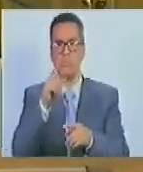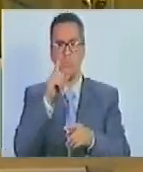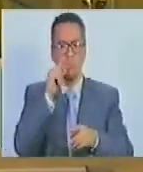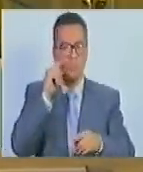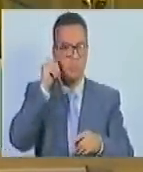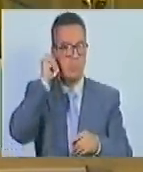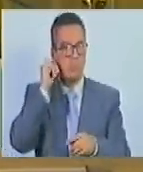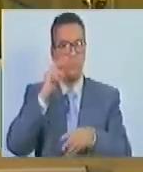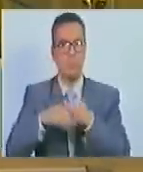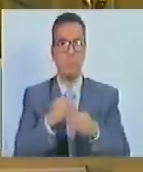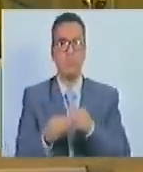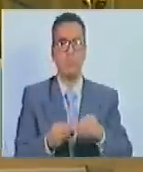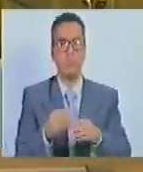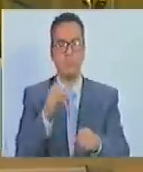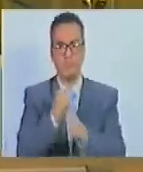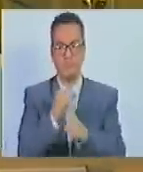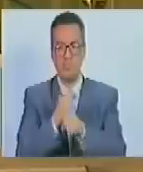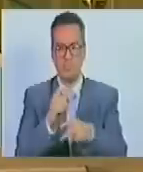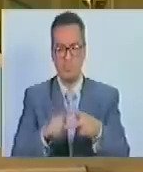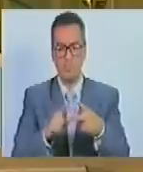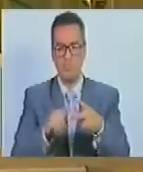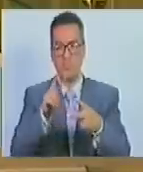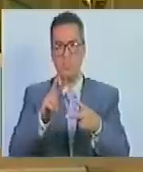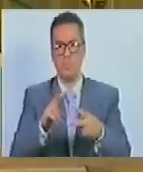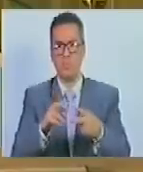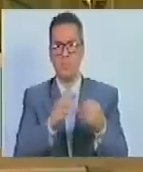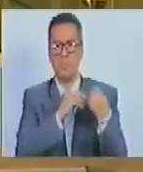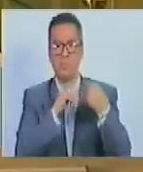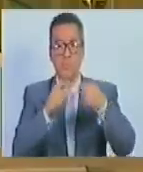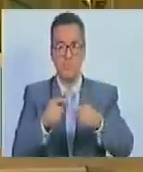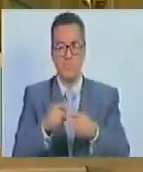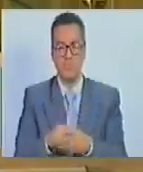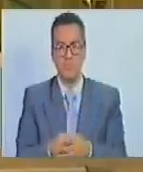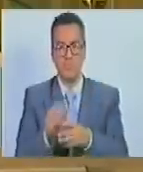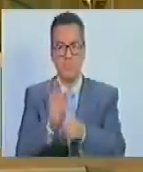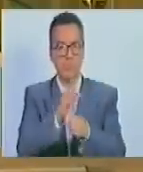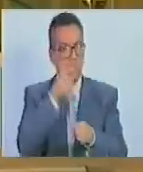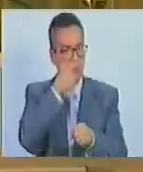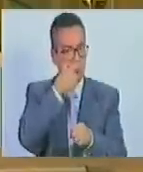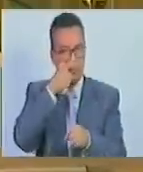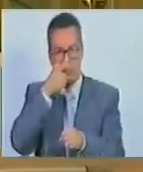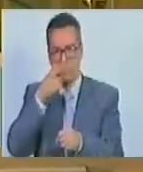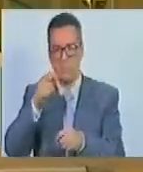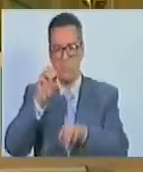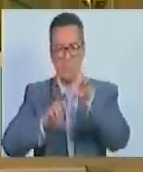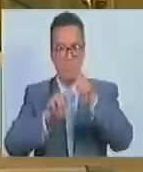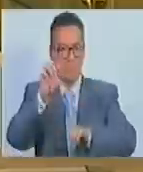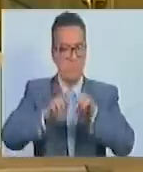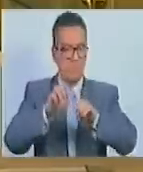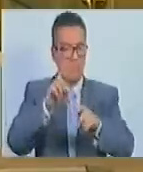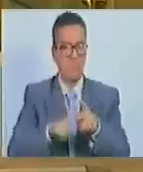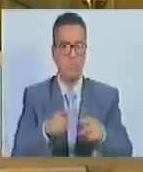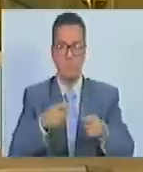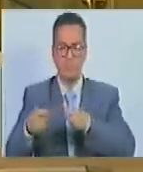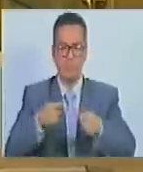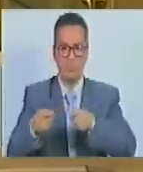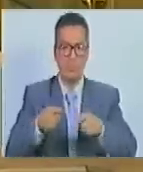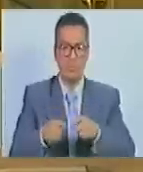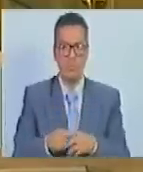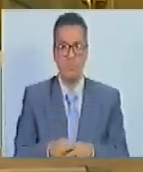correspondan a sus funciones. Dos. Ejercer la prevención, vigilancia, supervisión, evaluación, control